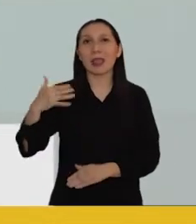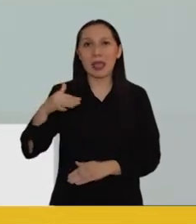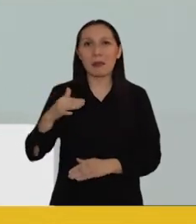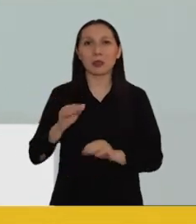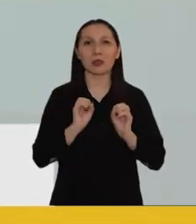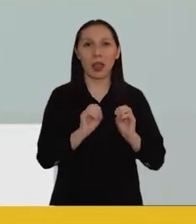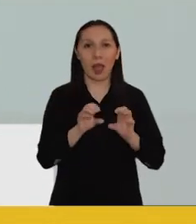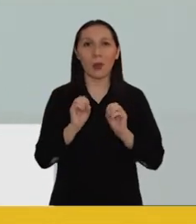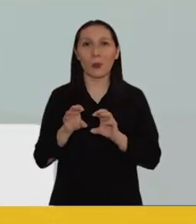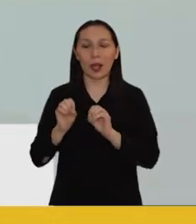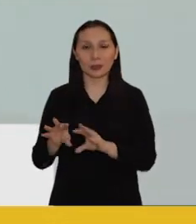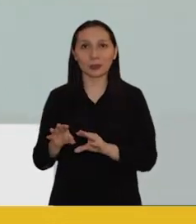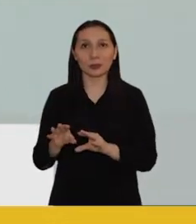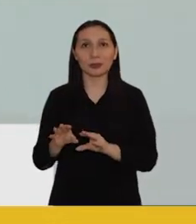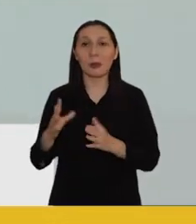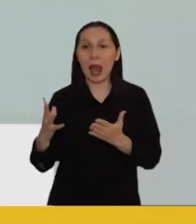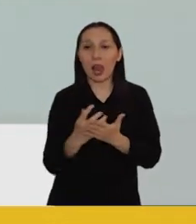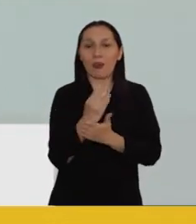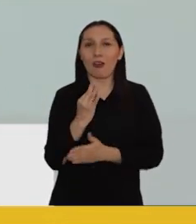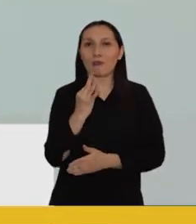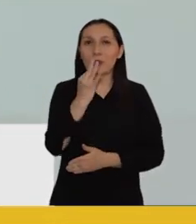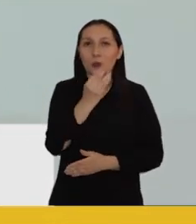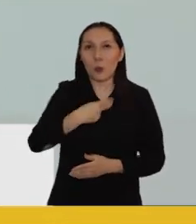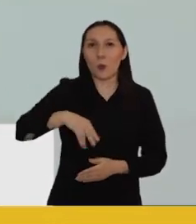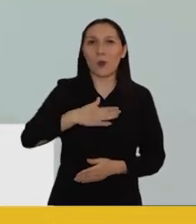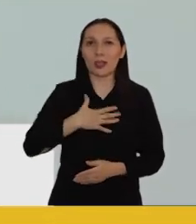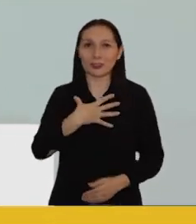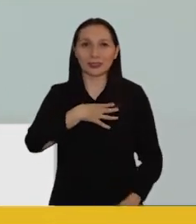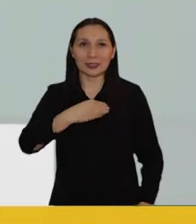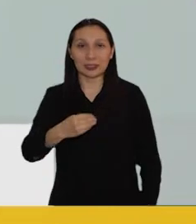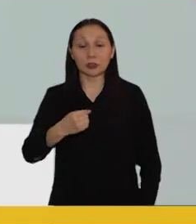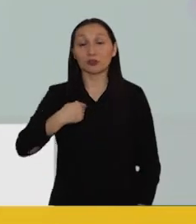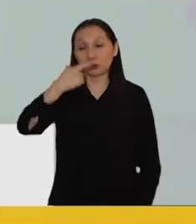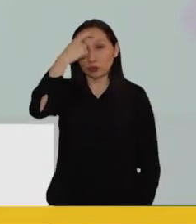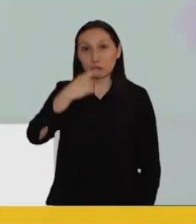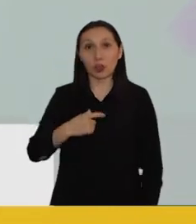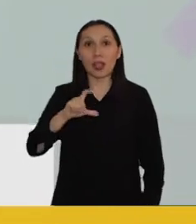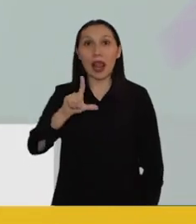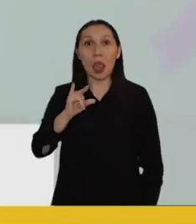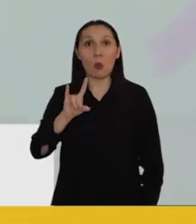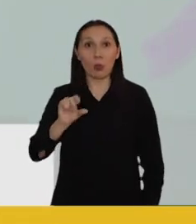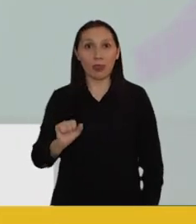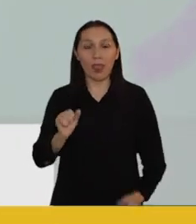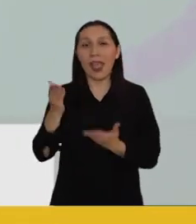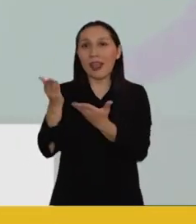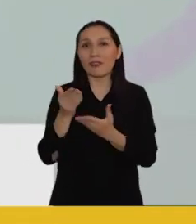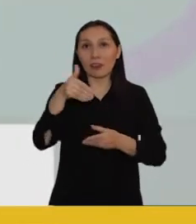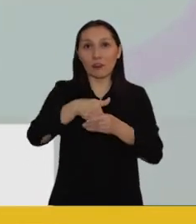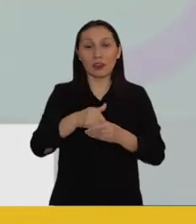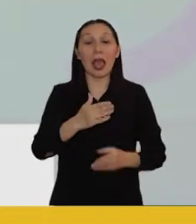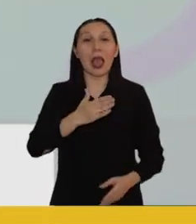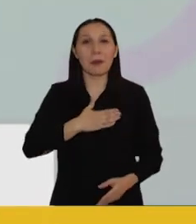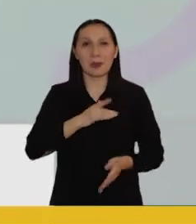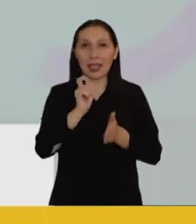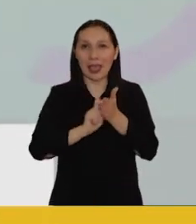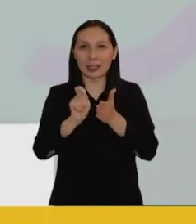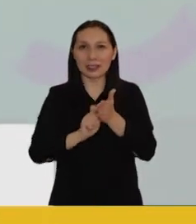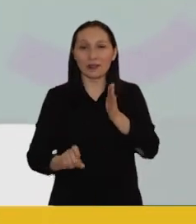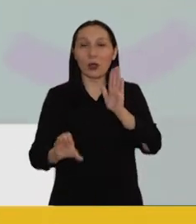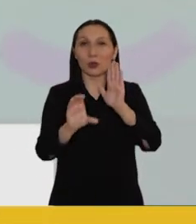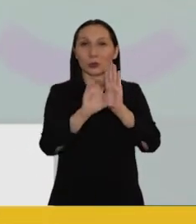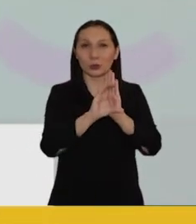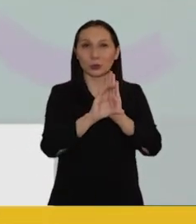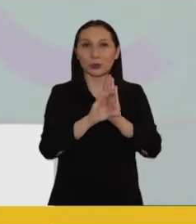y la importancia de la educación para lograr un futuro para nuestros hijos. Soy Claudia Pávez Super y te invito a votar por mí